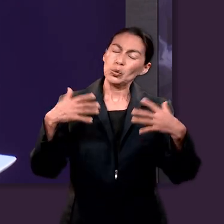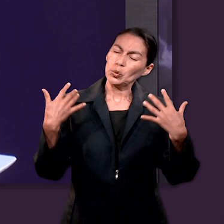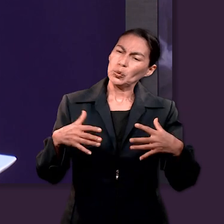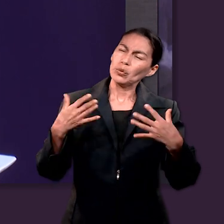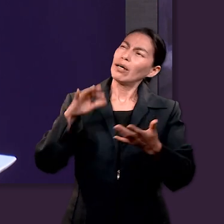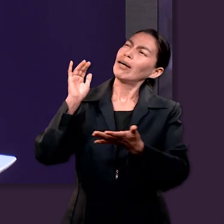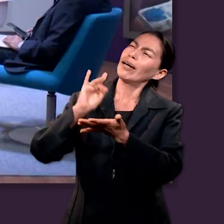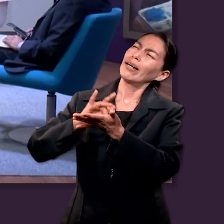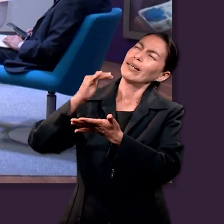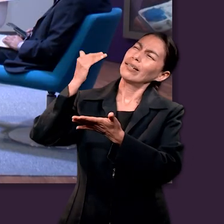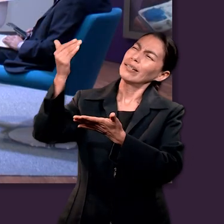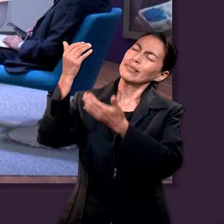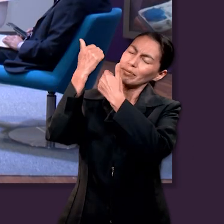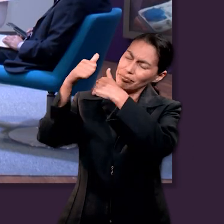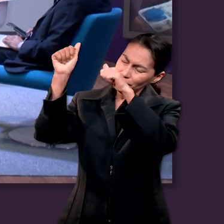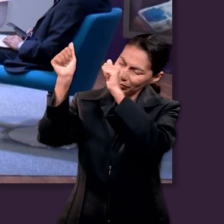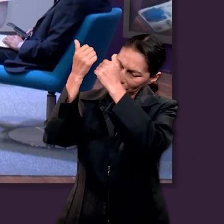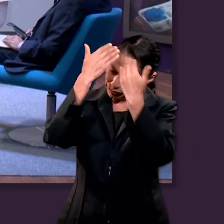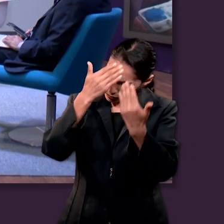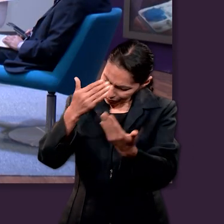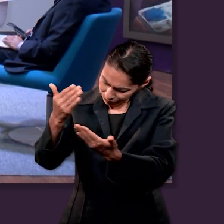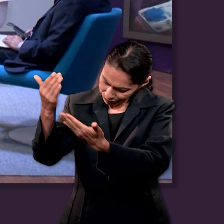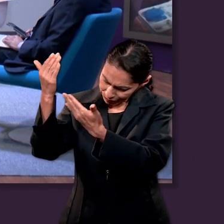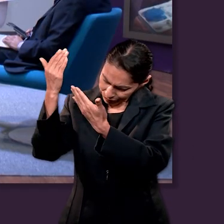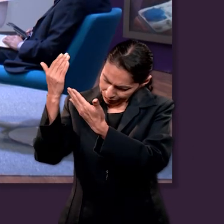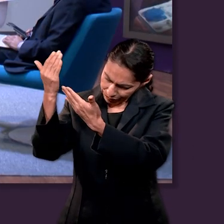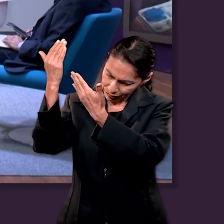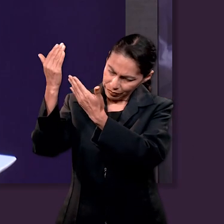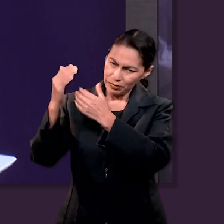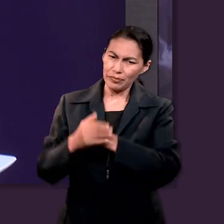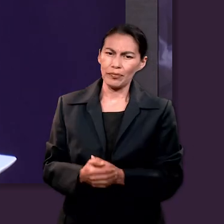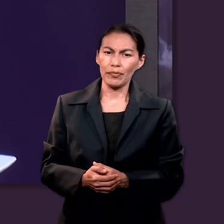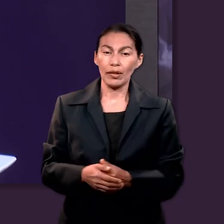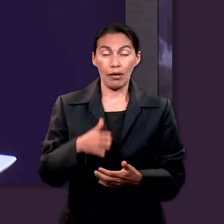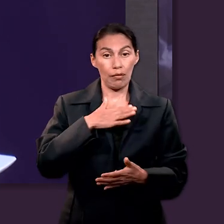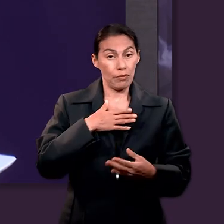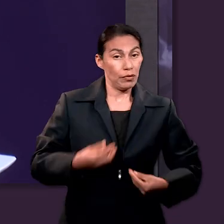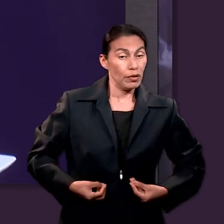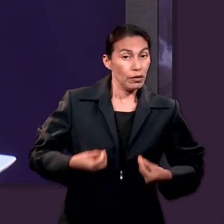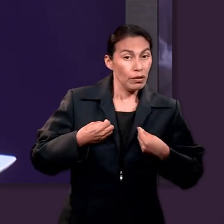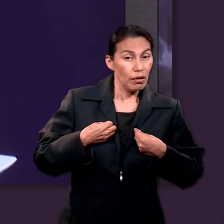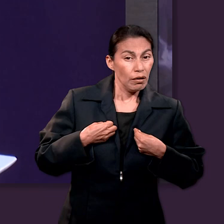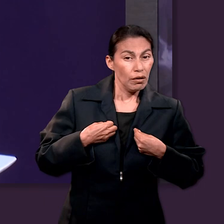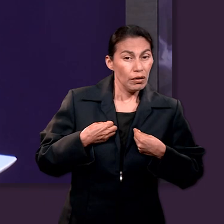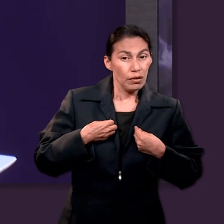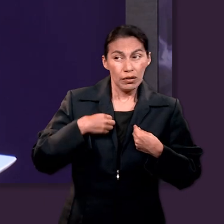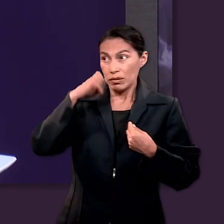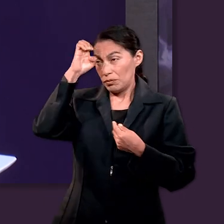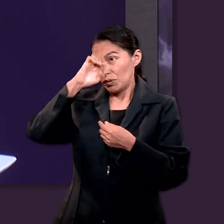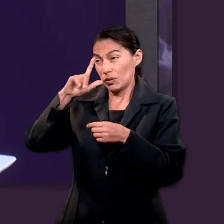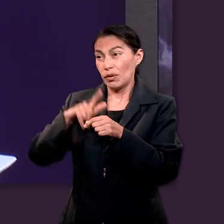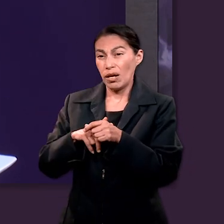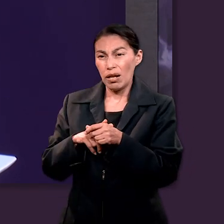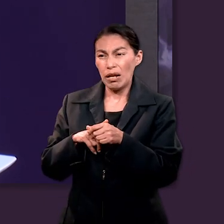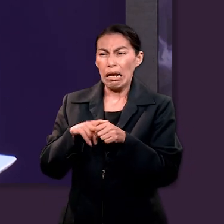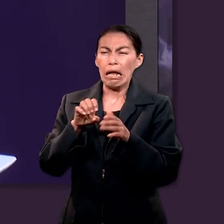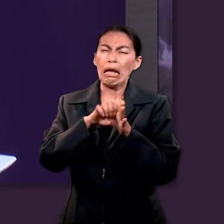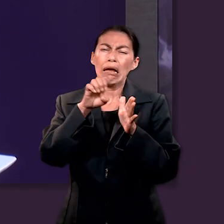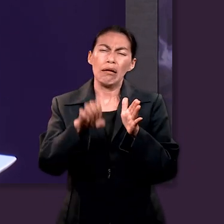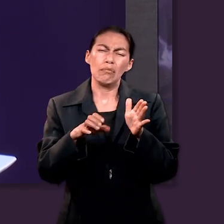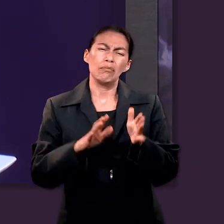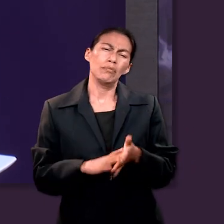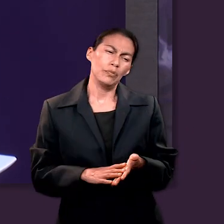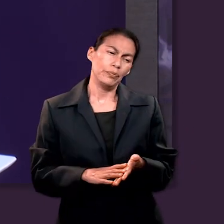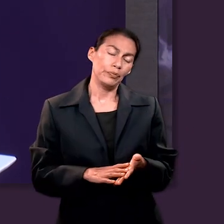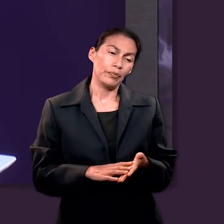alrededor, es ahí cuando nosotros podemos dar gracias y alabar a Dios. Y en la vida espiritual, ¿cómo lo podríamos a lo mejor transportar